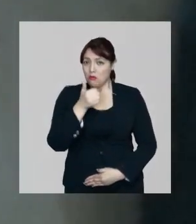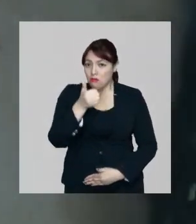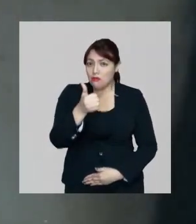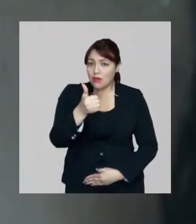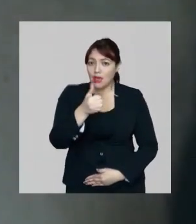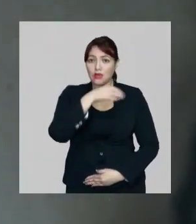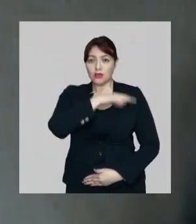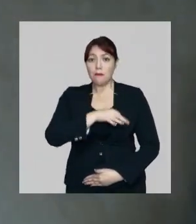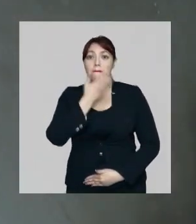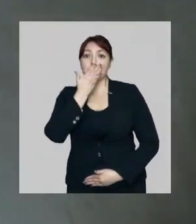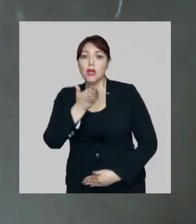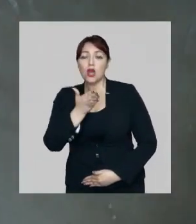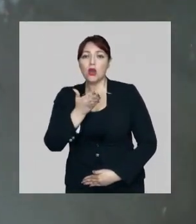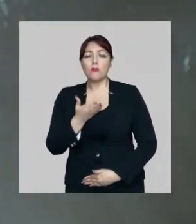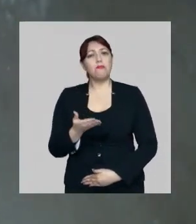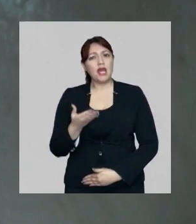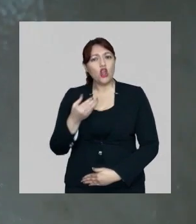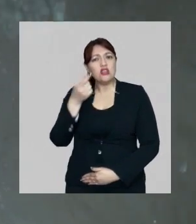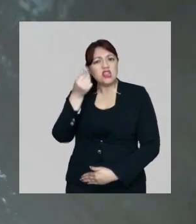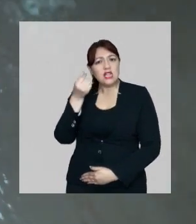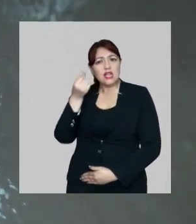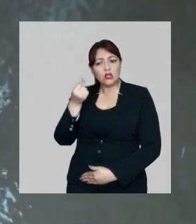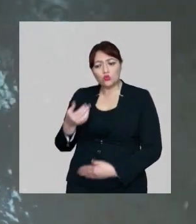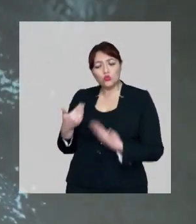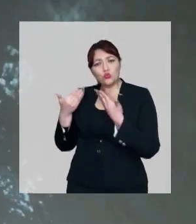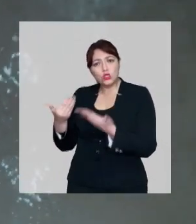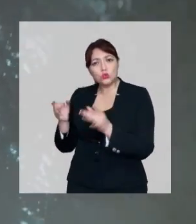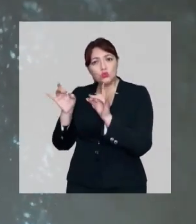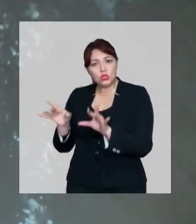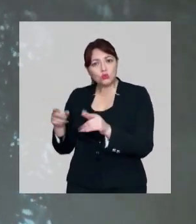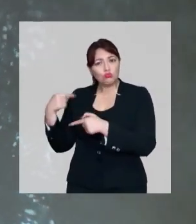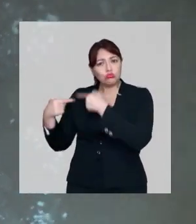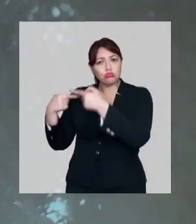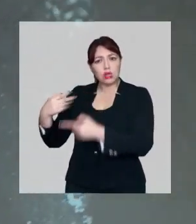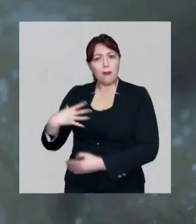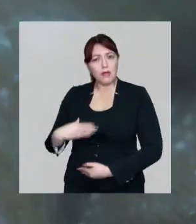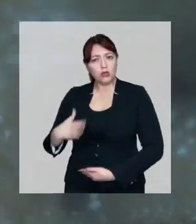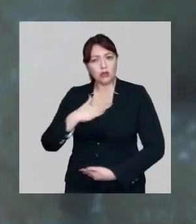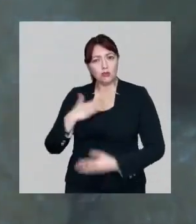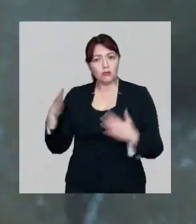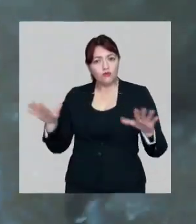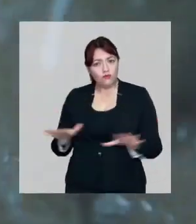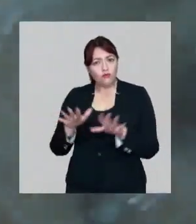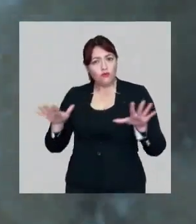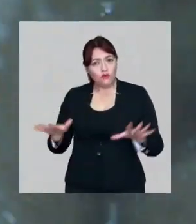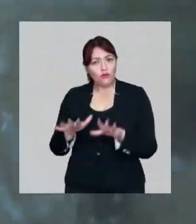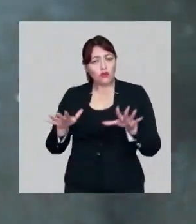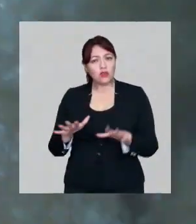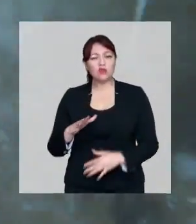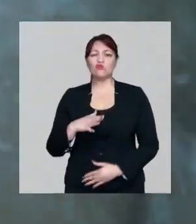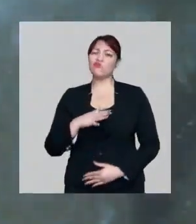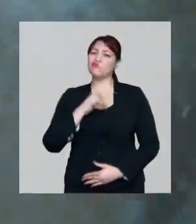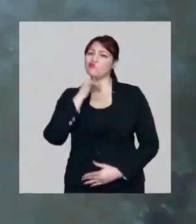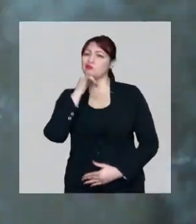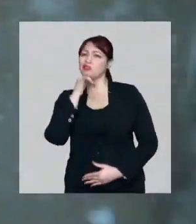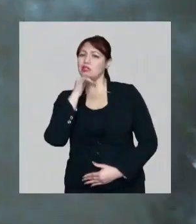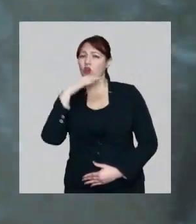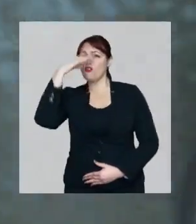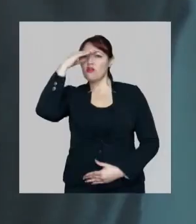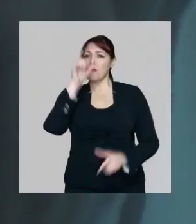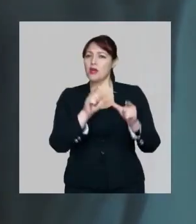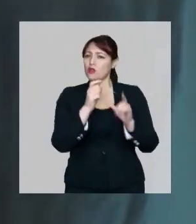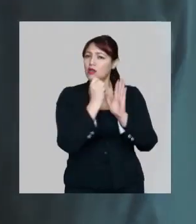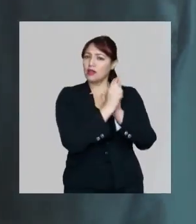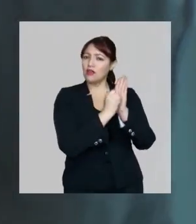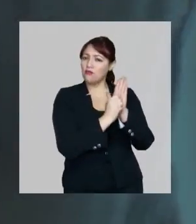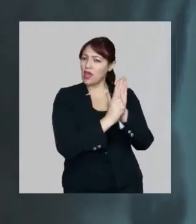pensiones. Pero que no pueda dejar mi plata en herencia a mis hijos sin mi esfuerzo. No sé si confío en las personas que escribieron esta cuestión. Si